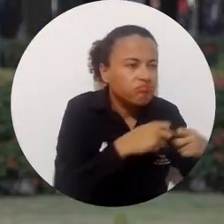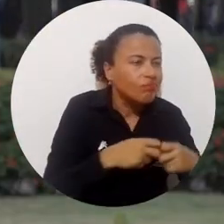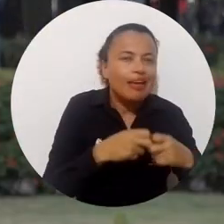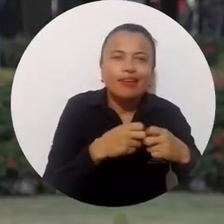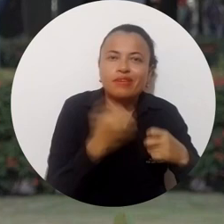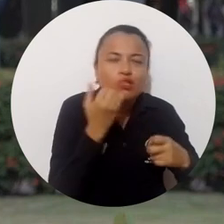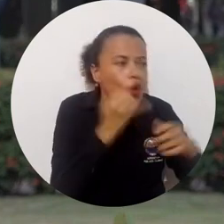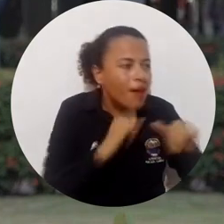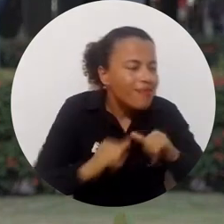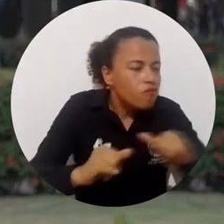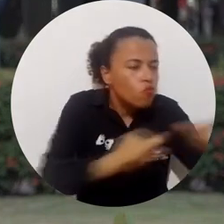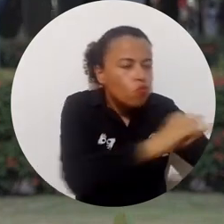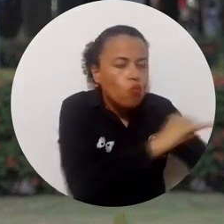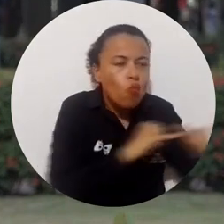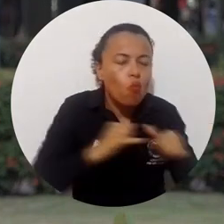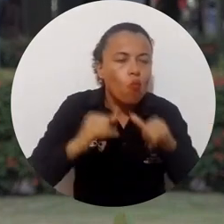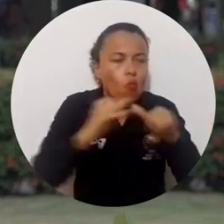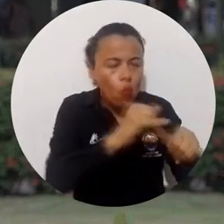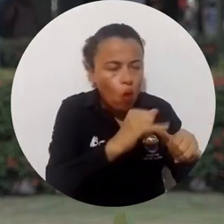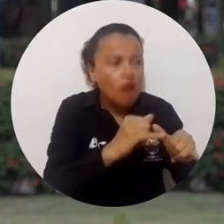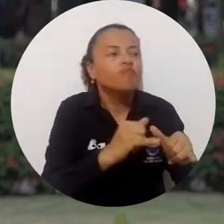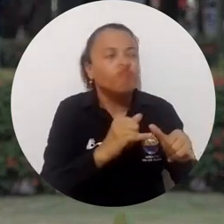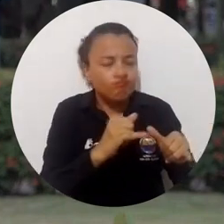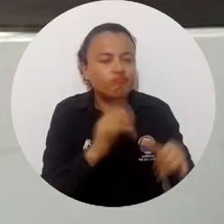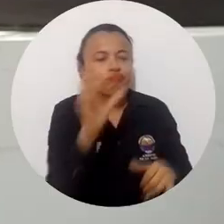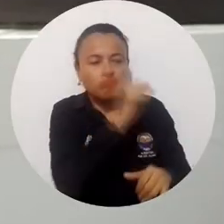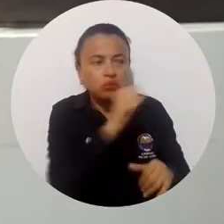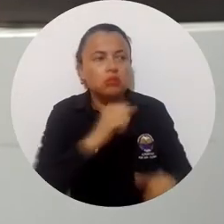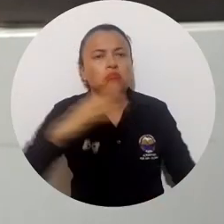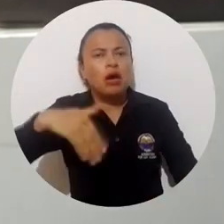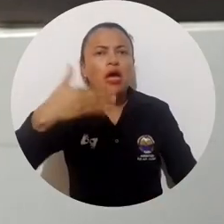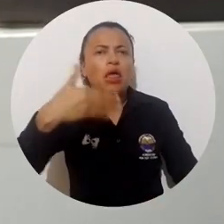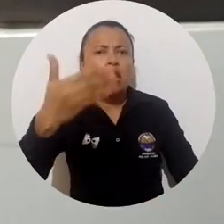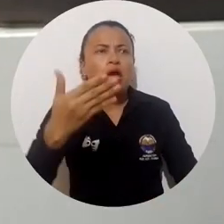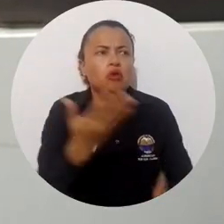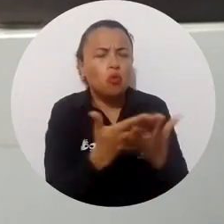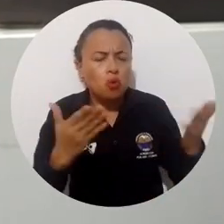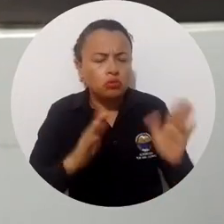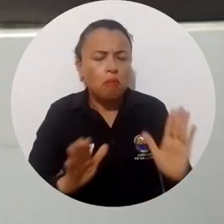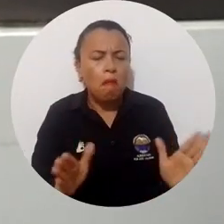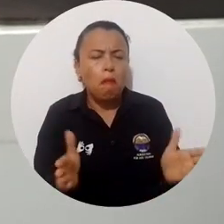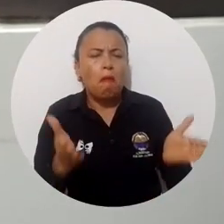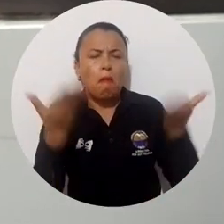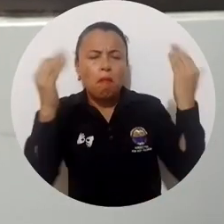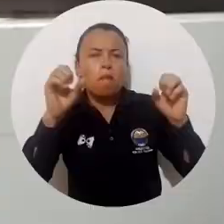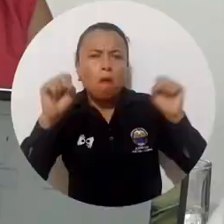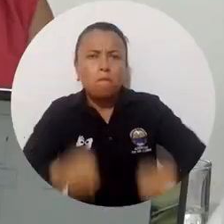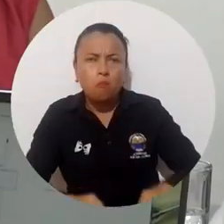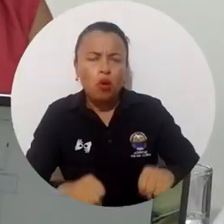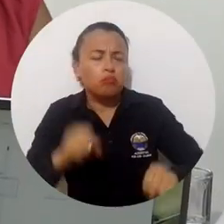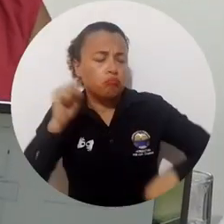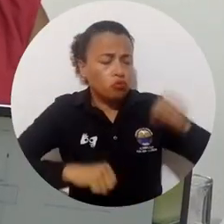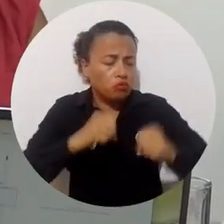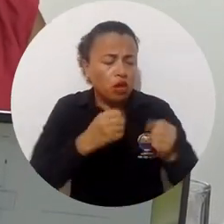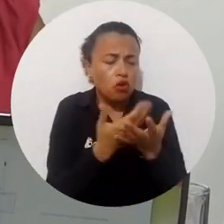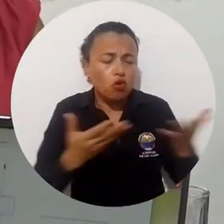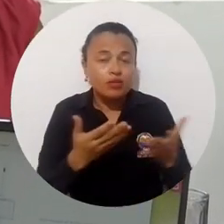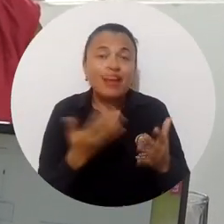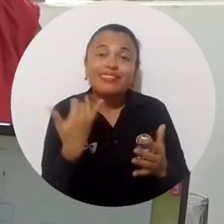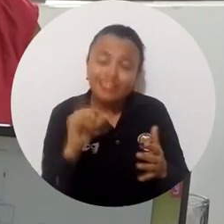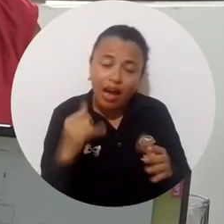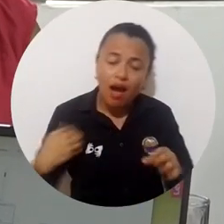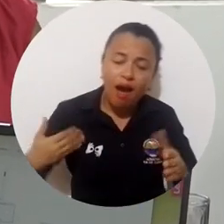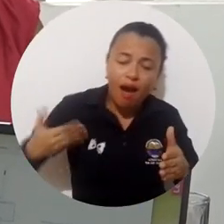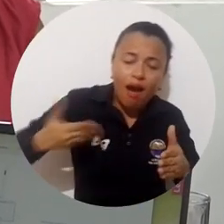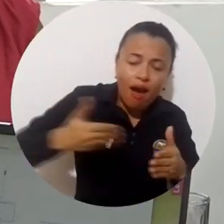yo lo veo en sintonía, estamos hablando un lenguaje que nos muestra un futuro para mejorar, digamos, nos muestra un montón de